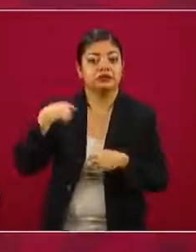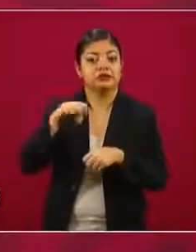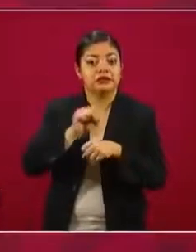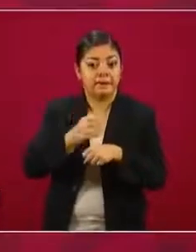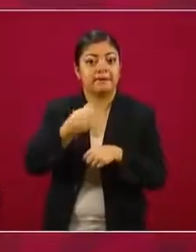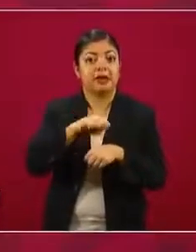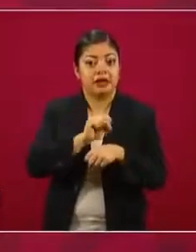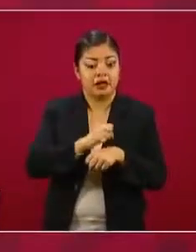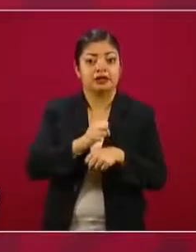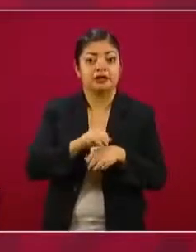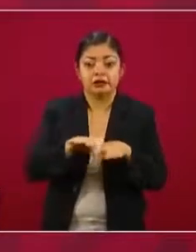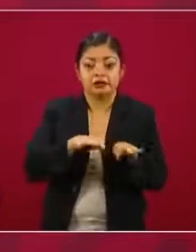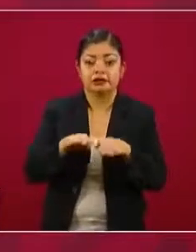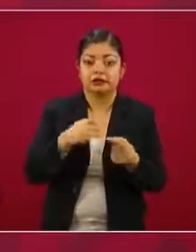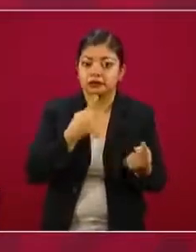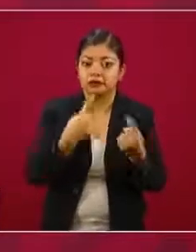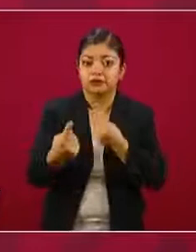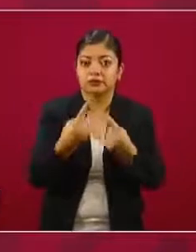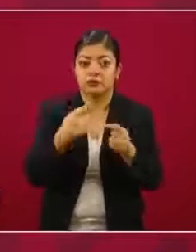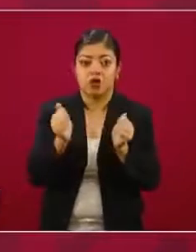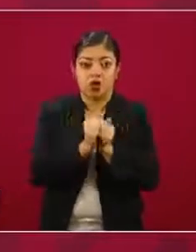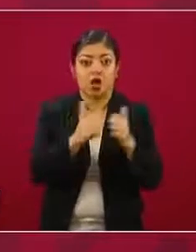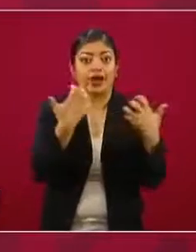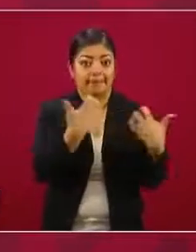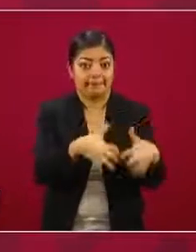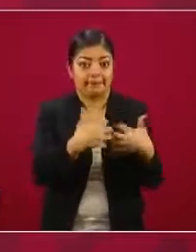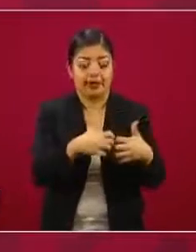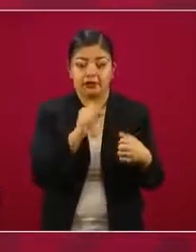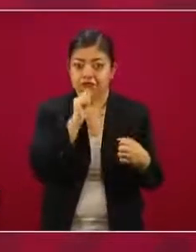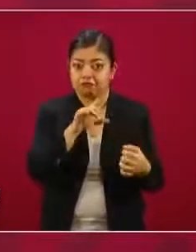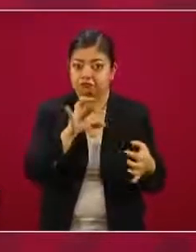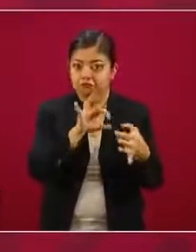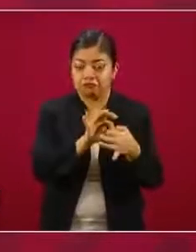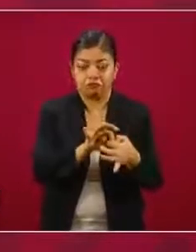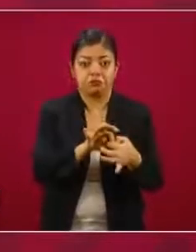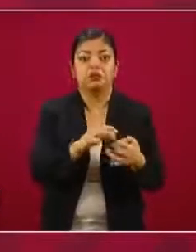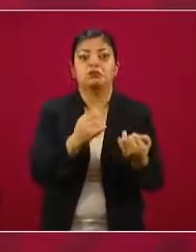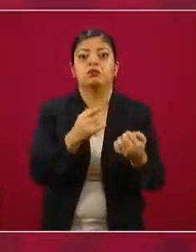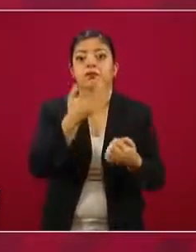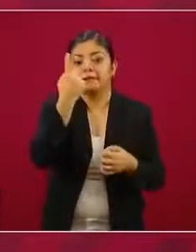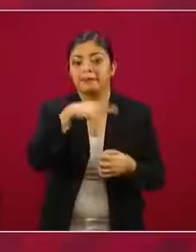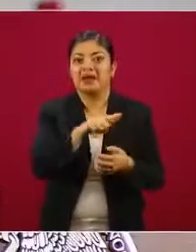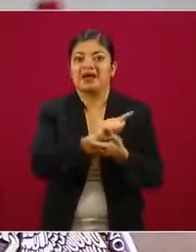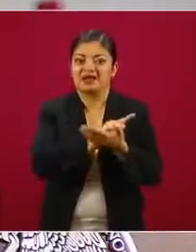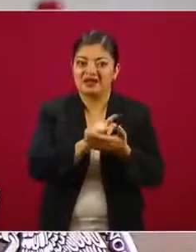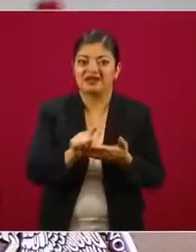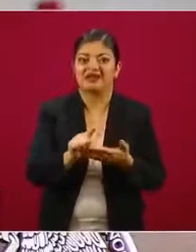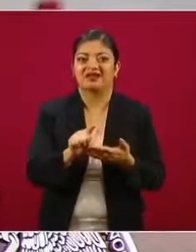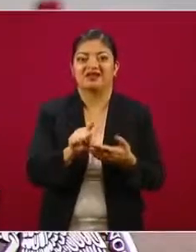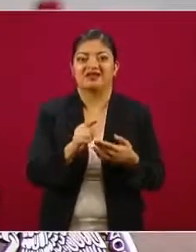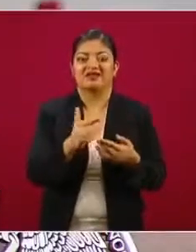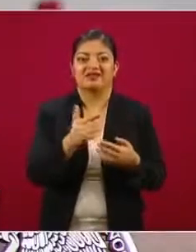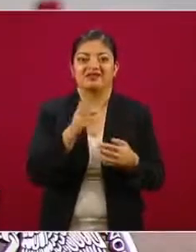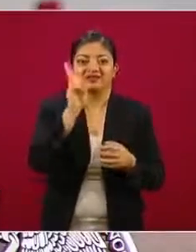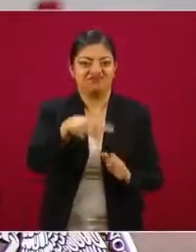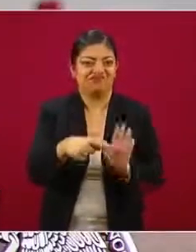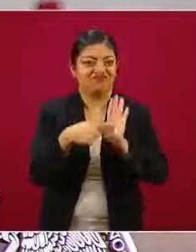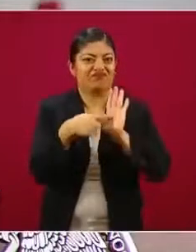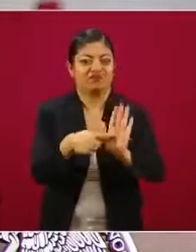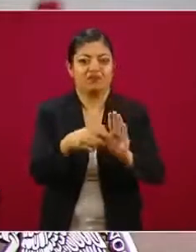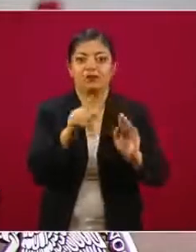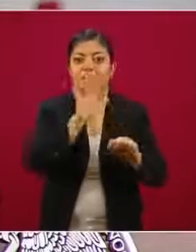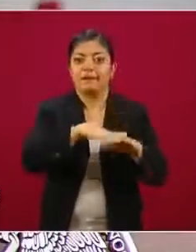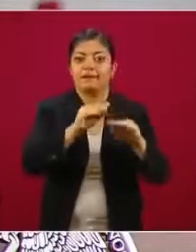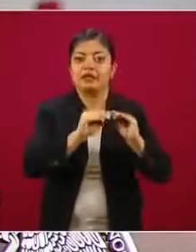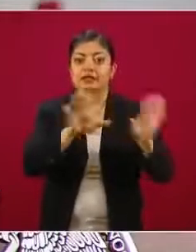han sido también producto de un diálogo franco, muy abierto y transparente con ellas para que tuvieran claridad de qué es lo que iba